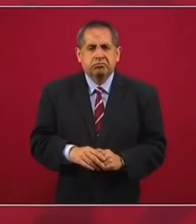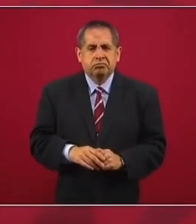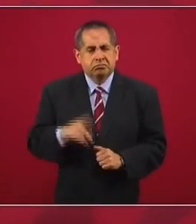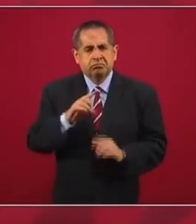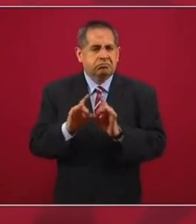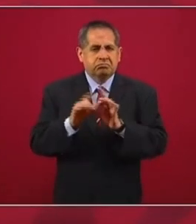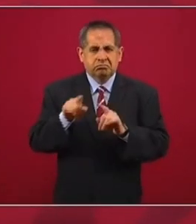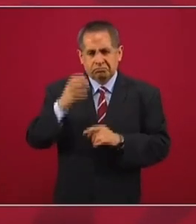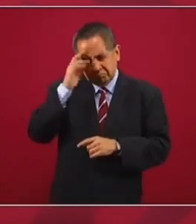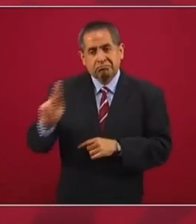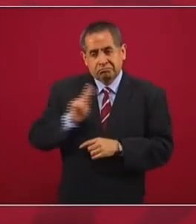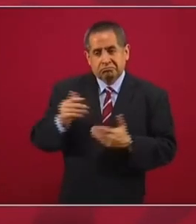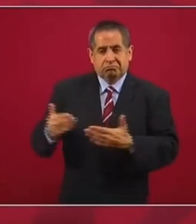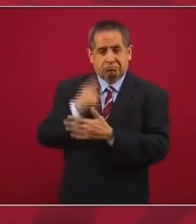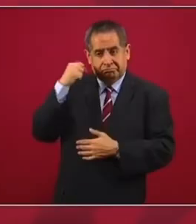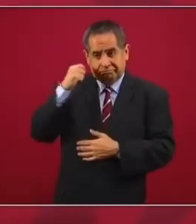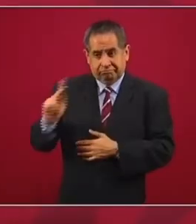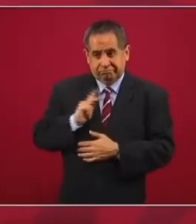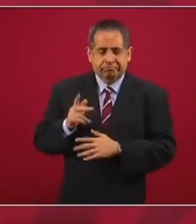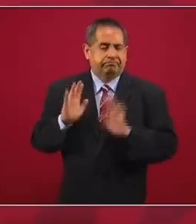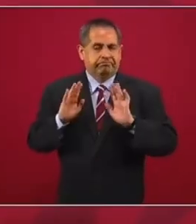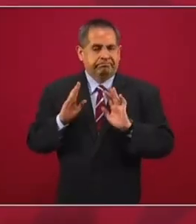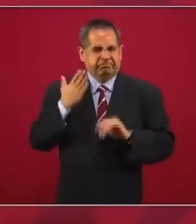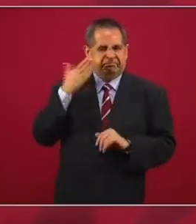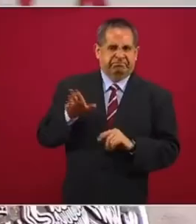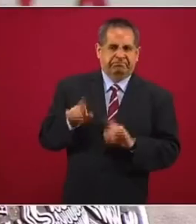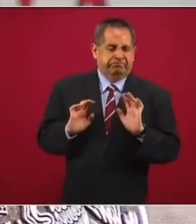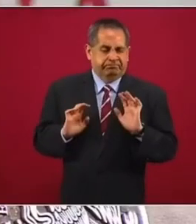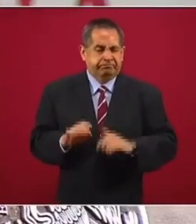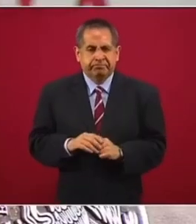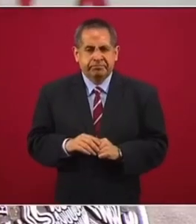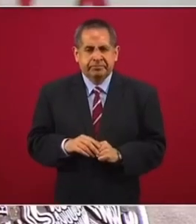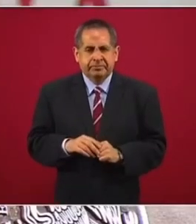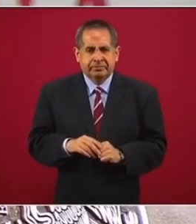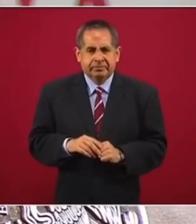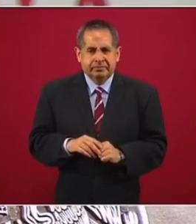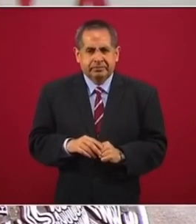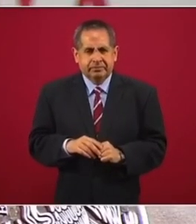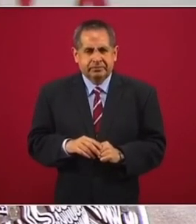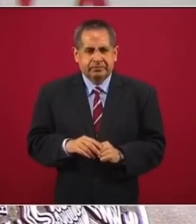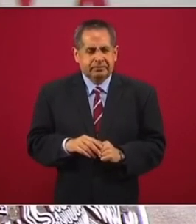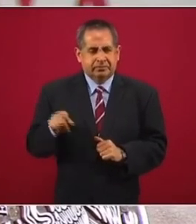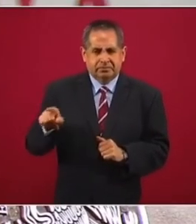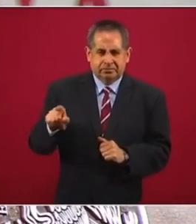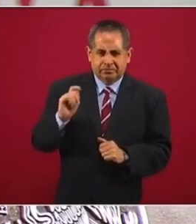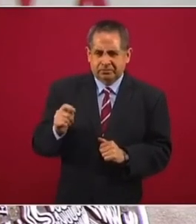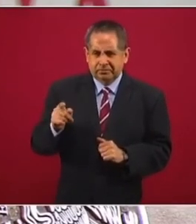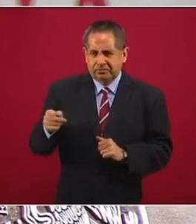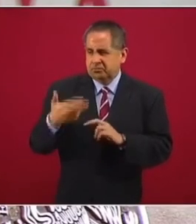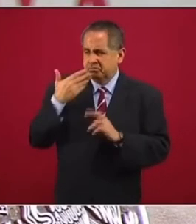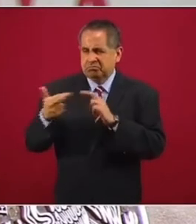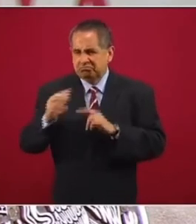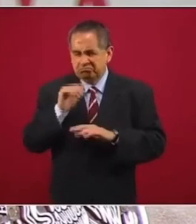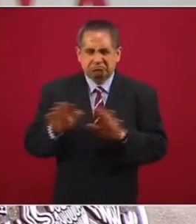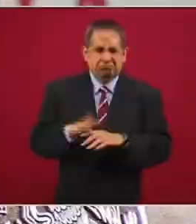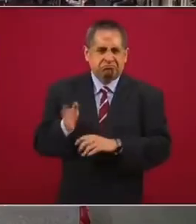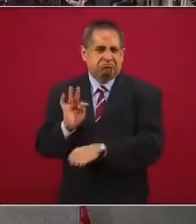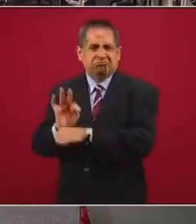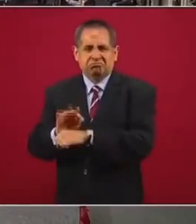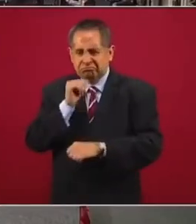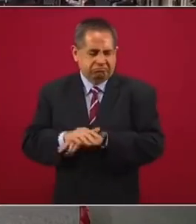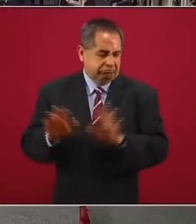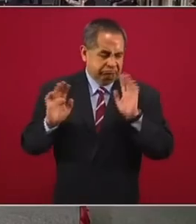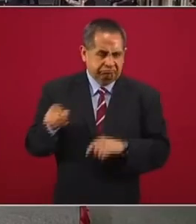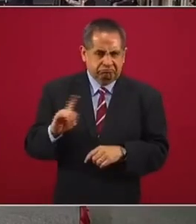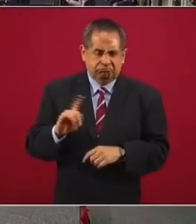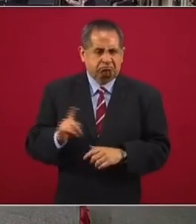Da la casualidad que es un panizán, pero eso no significa ningún tipo de relación. Yo no protejo a nadie,